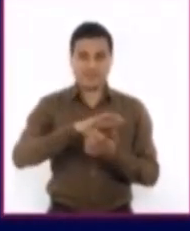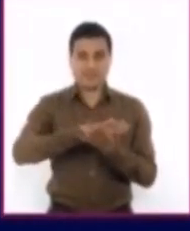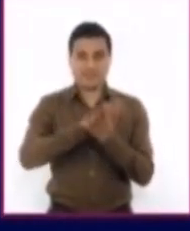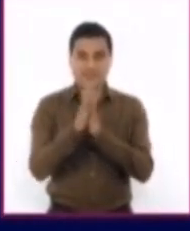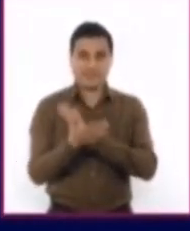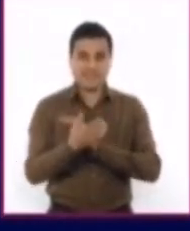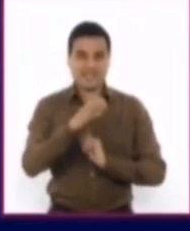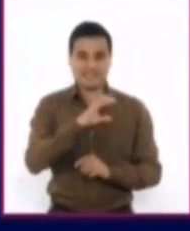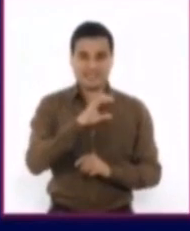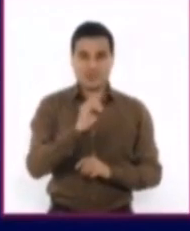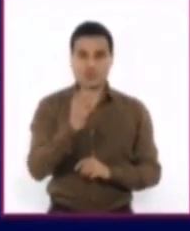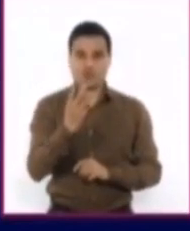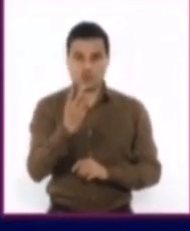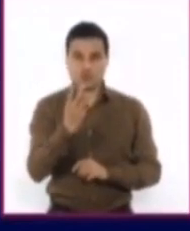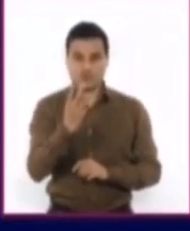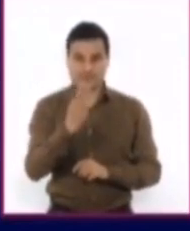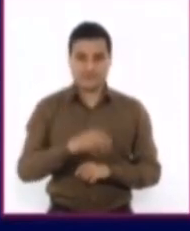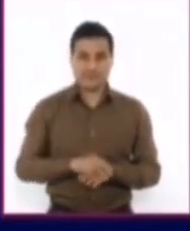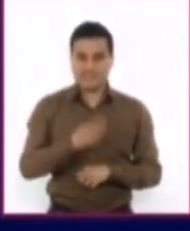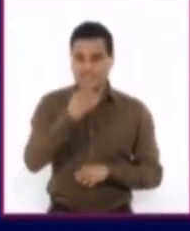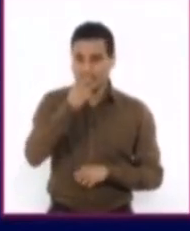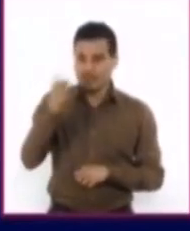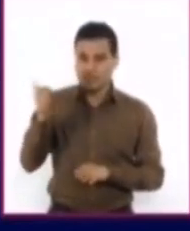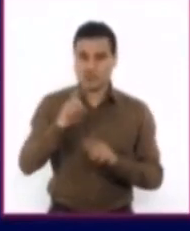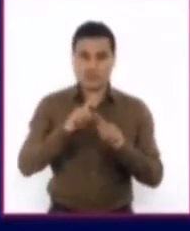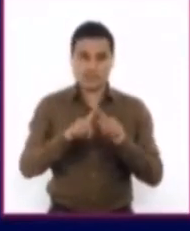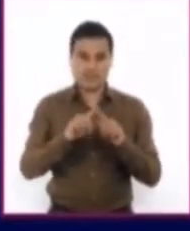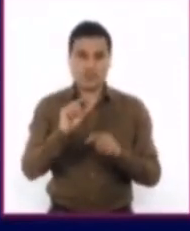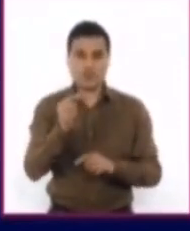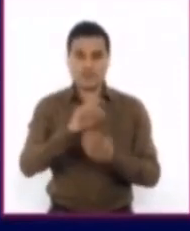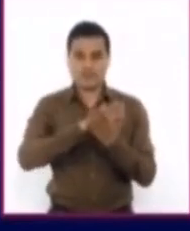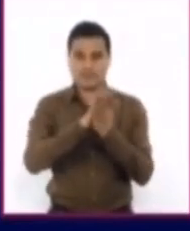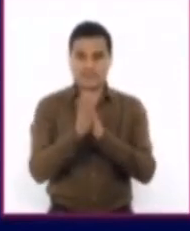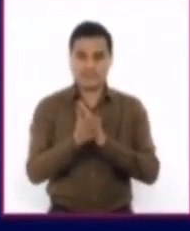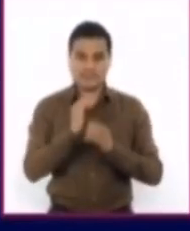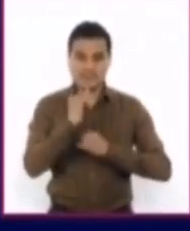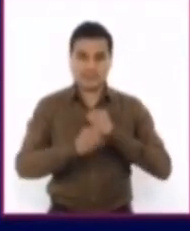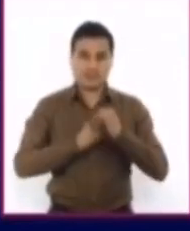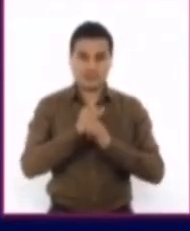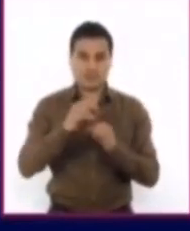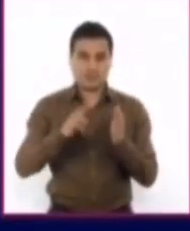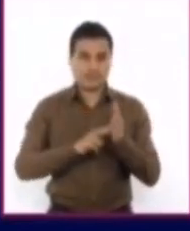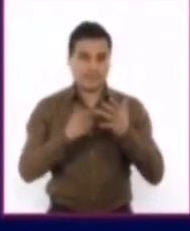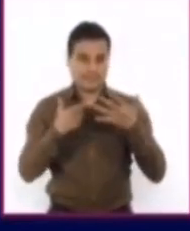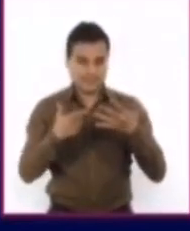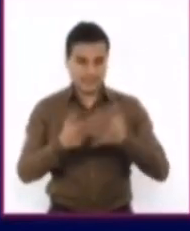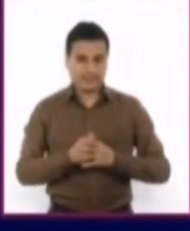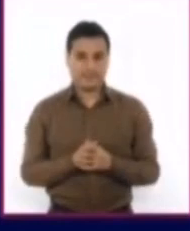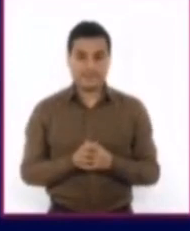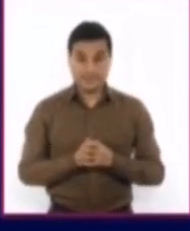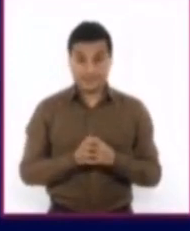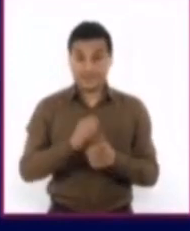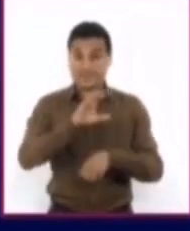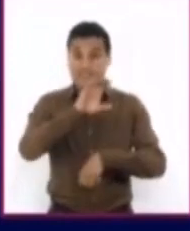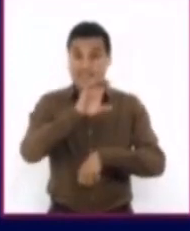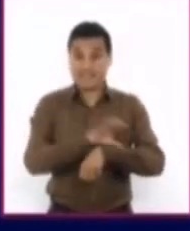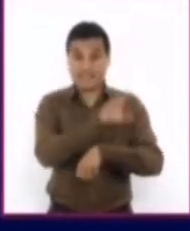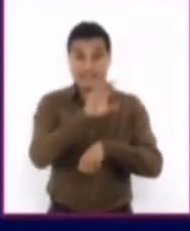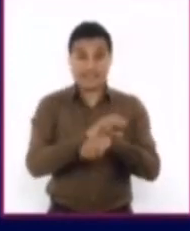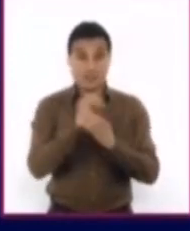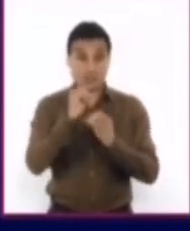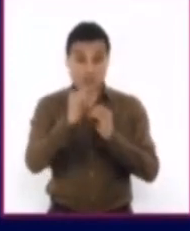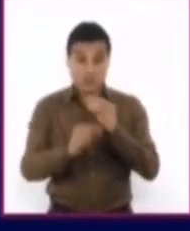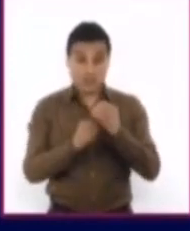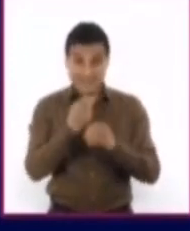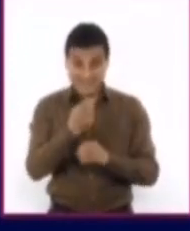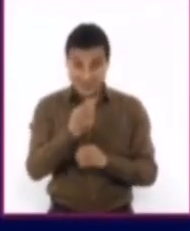efecto invernadero. Greenpeace International 2007 Además, aunque la energía nuclear en sí no produce gases